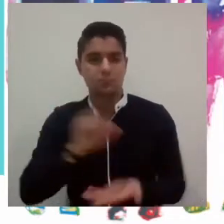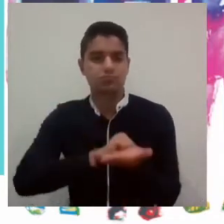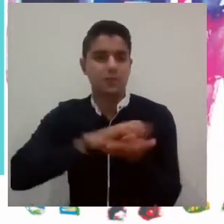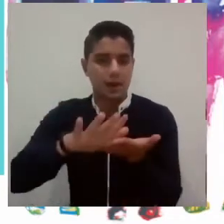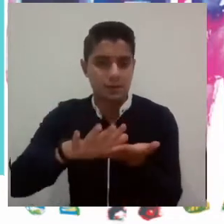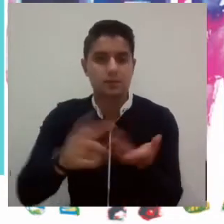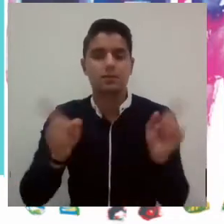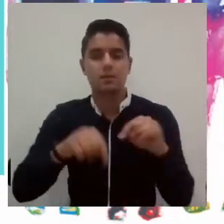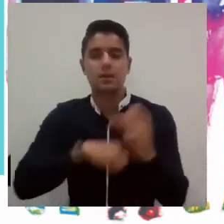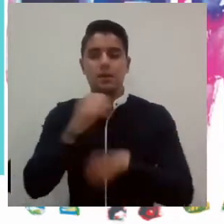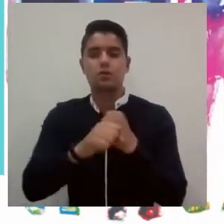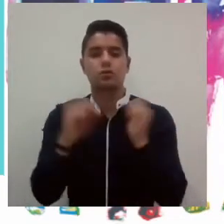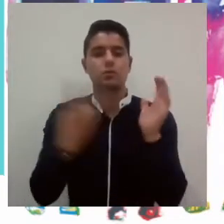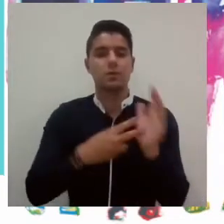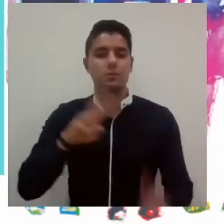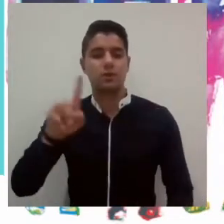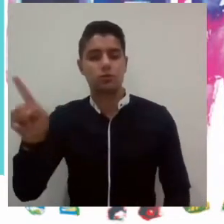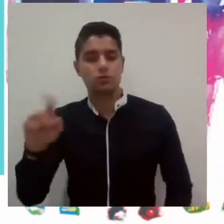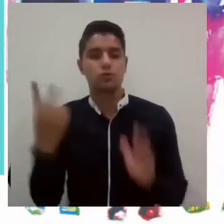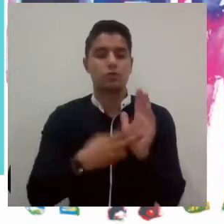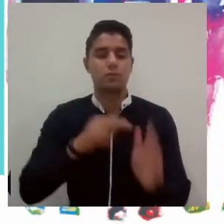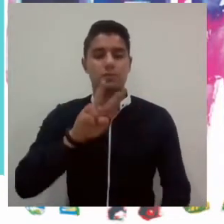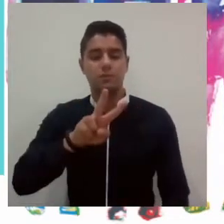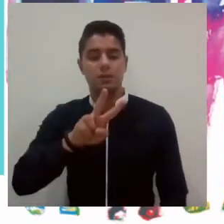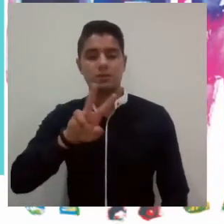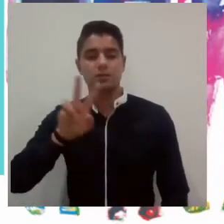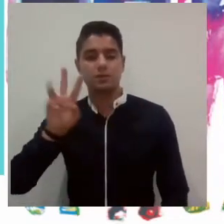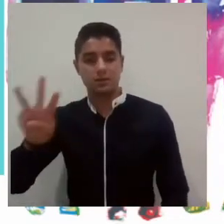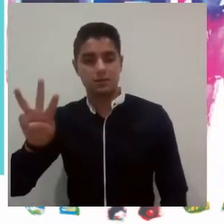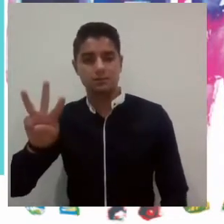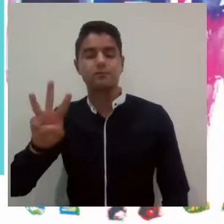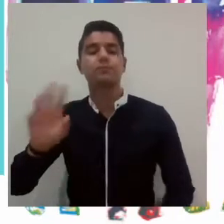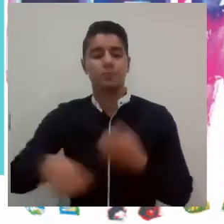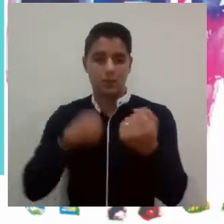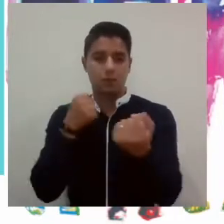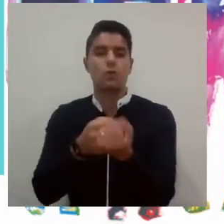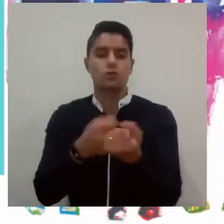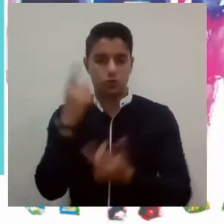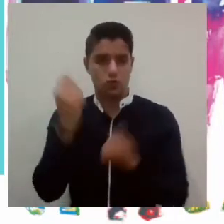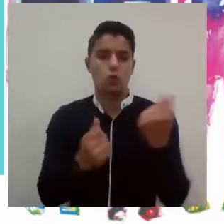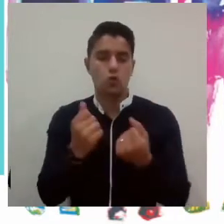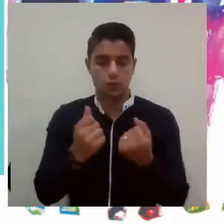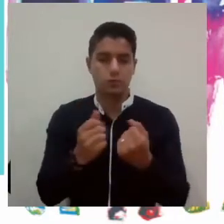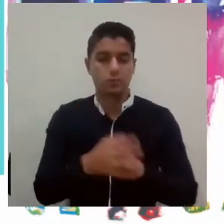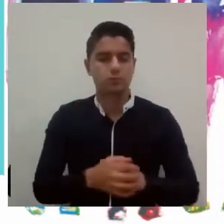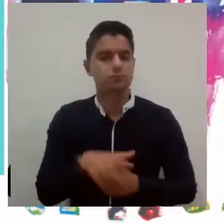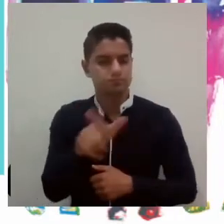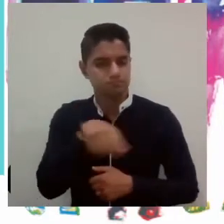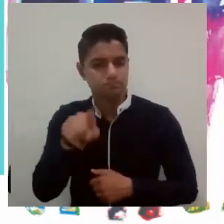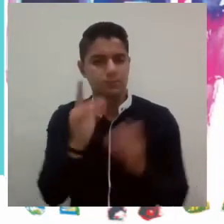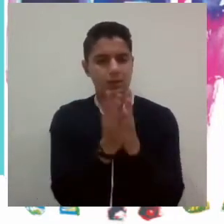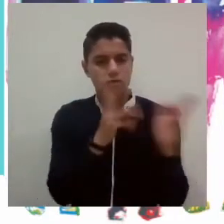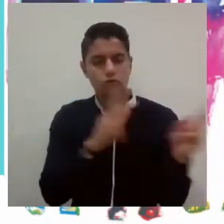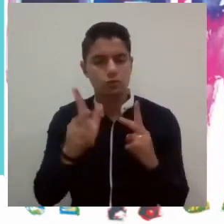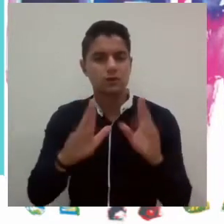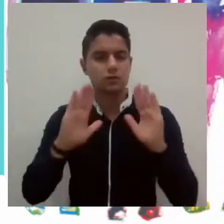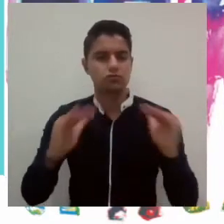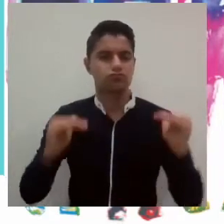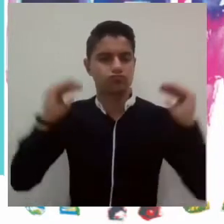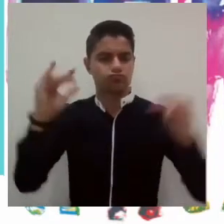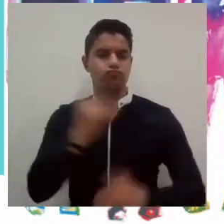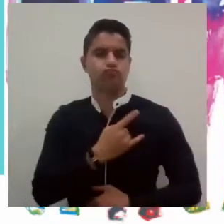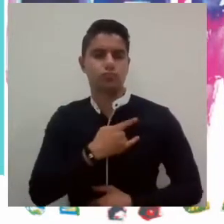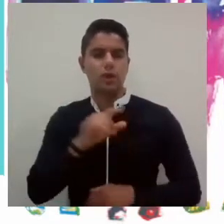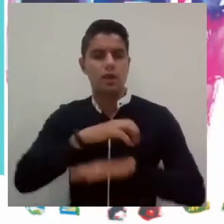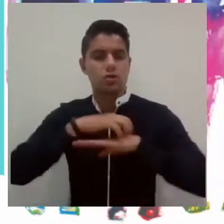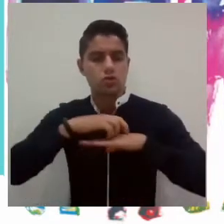2021 a 2023, con un significativo aporte económico del IFID. Fueron los estudiantes de la educación superior pública en el Tolima